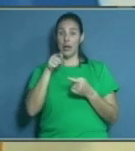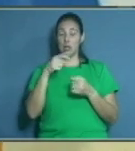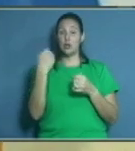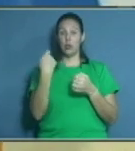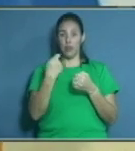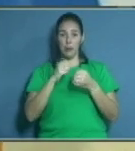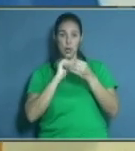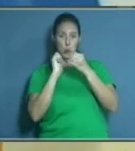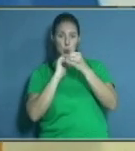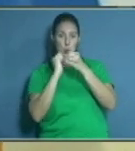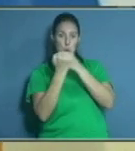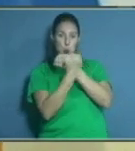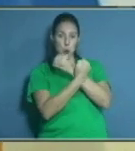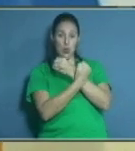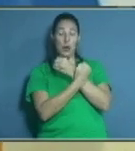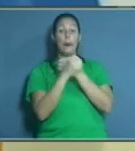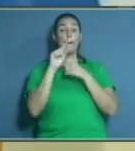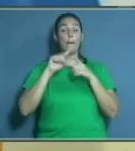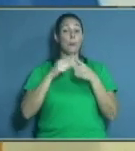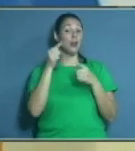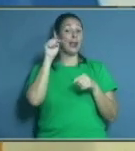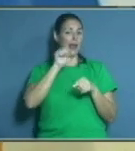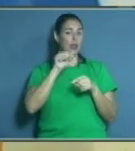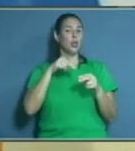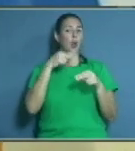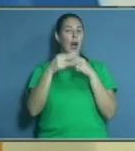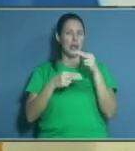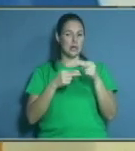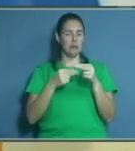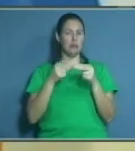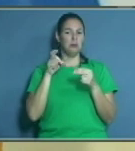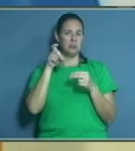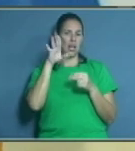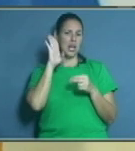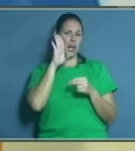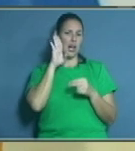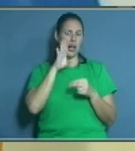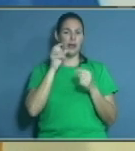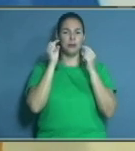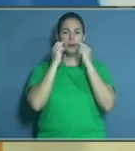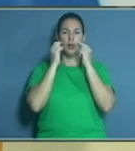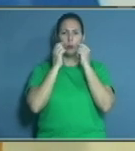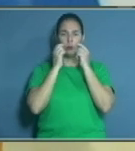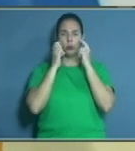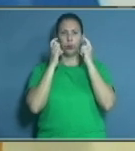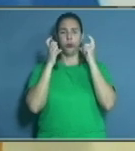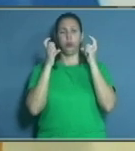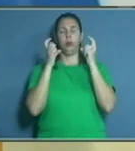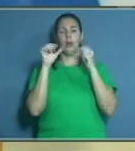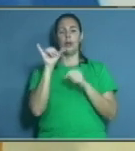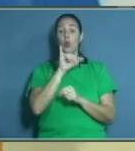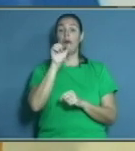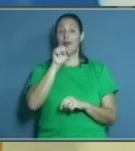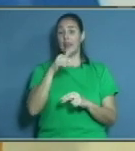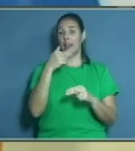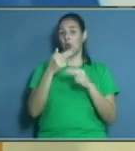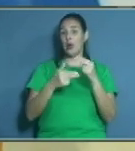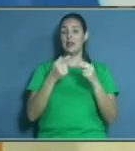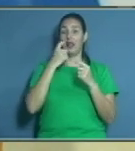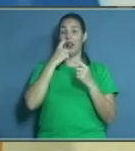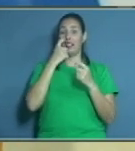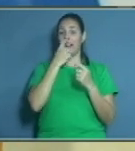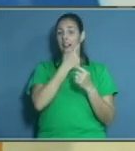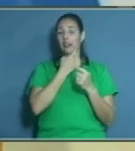microorganismos, pueden causar caries dental, inflamación de las encías, y eso contribuye entonces a la pérdida